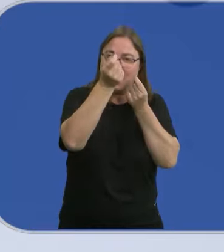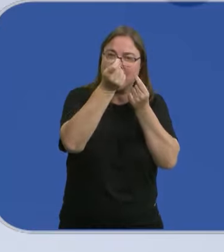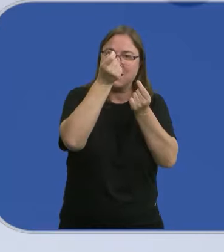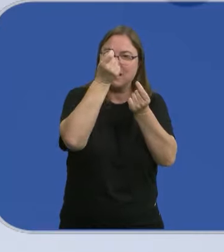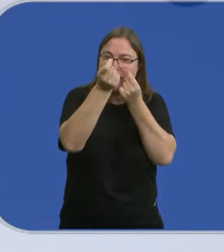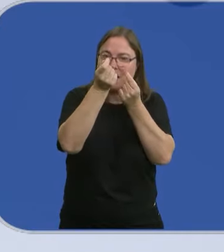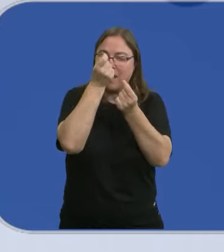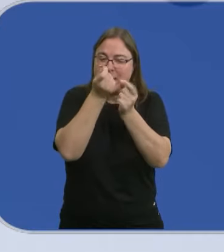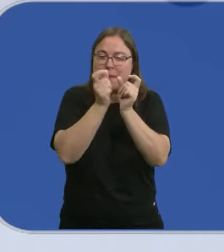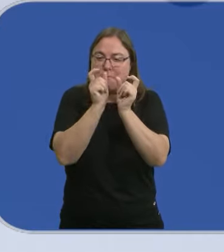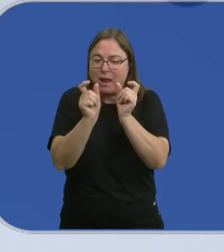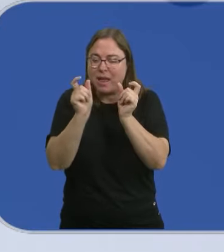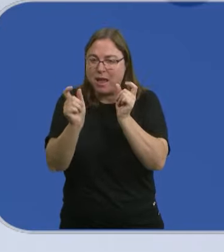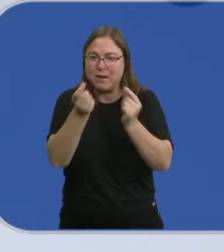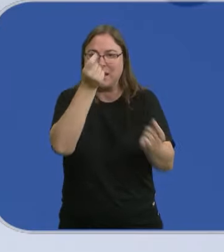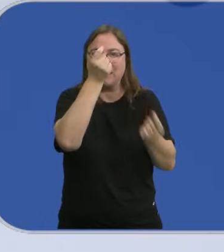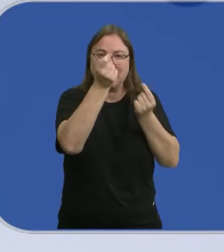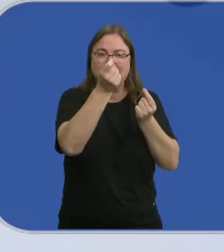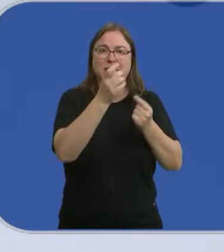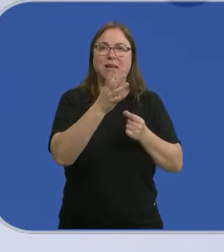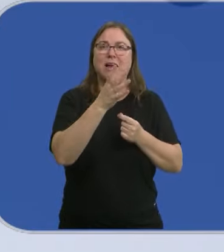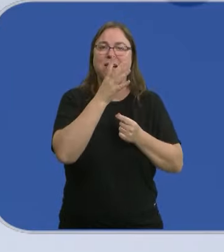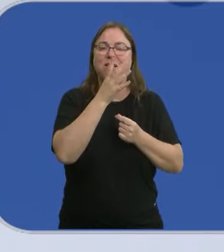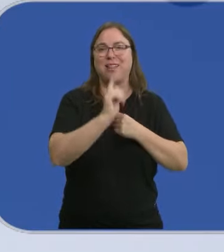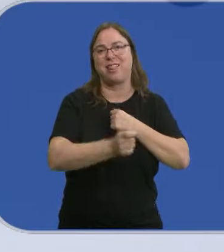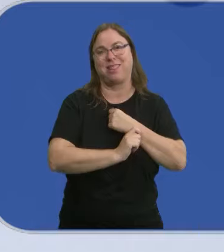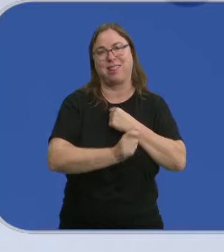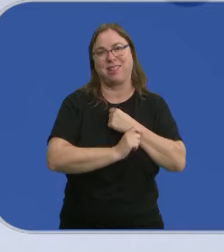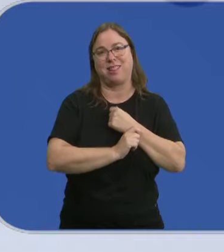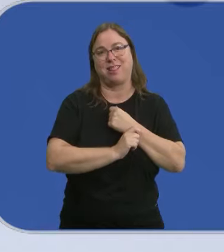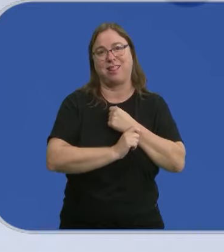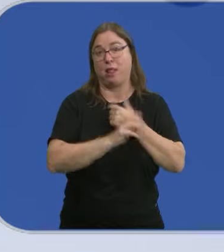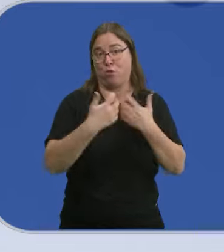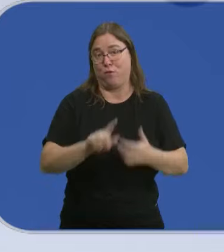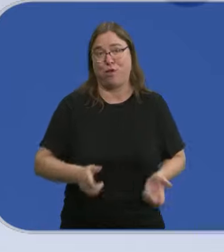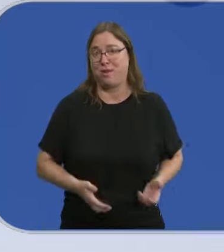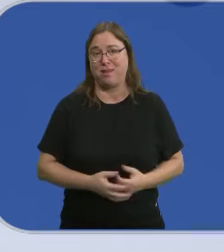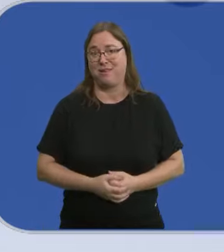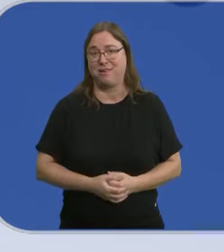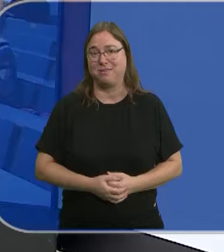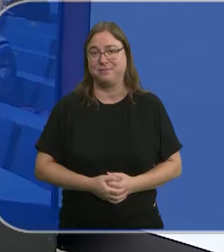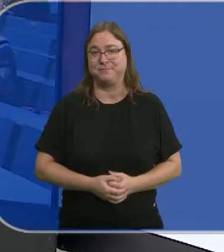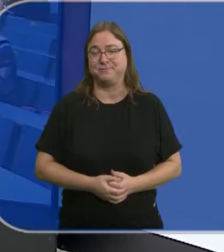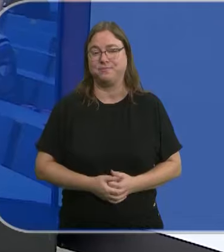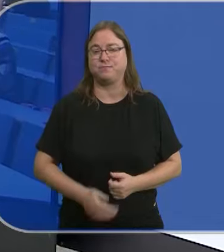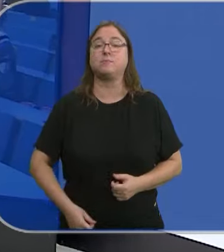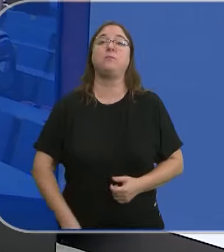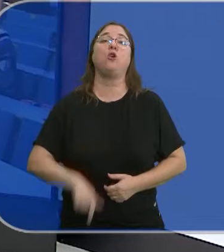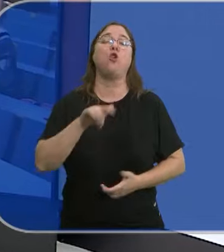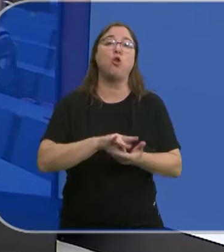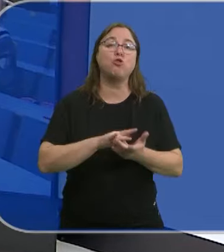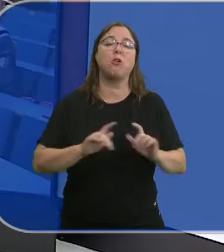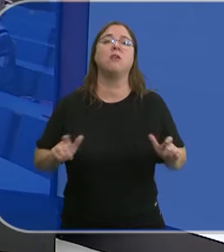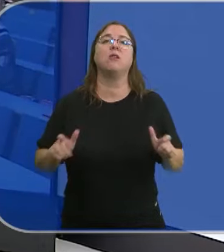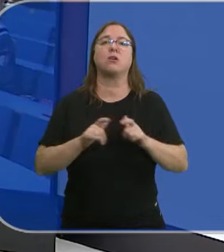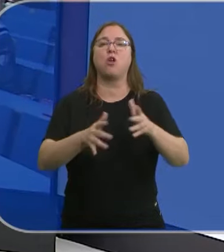palabra a palabra y ahora nos vienen con una trampilla legal que encima no les ha funcionado. Hoy se ha reunido el